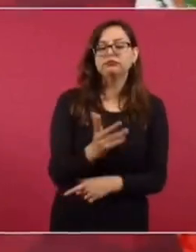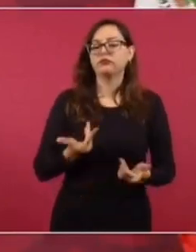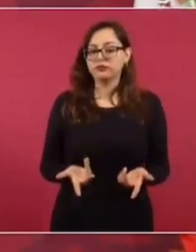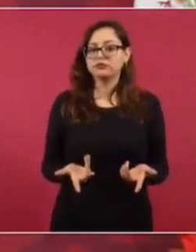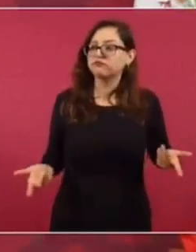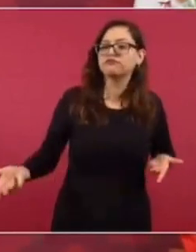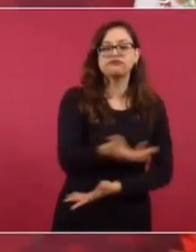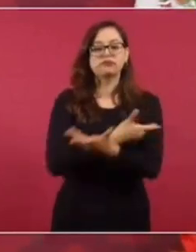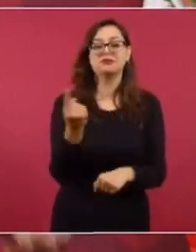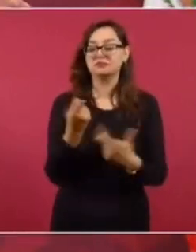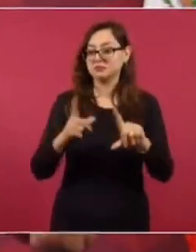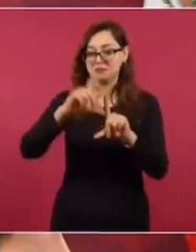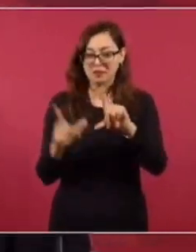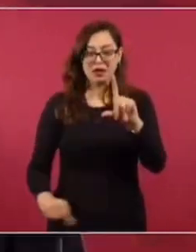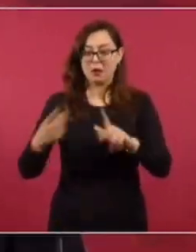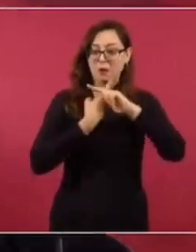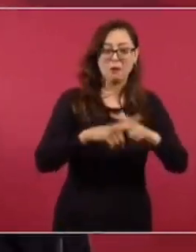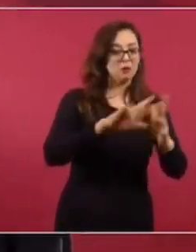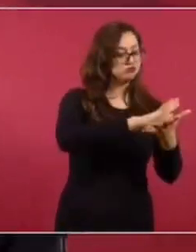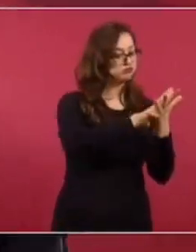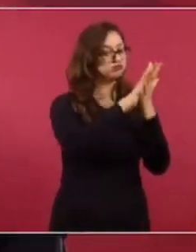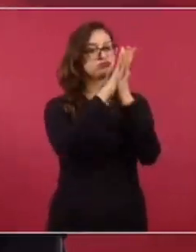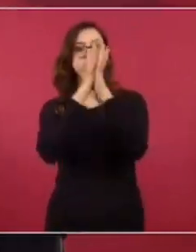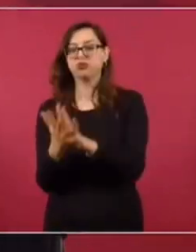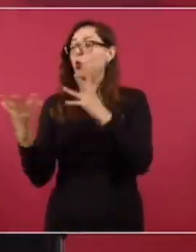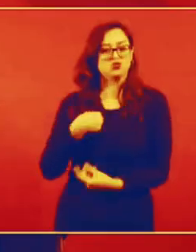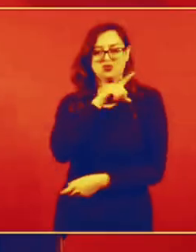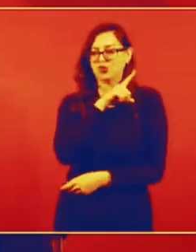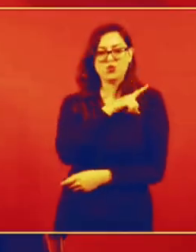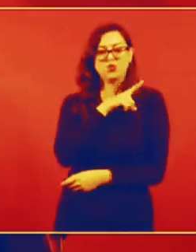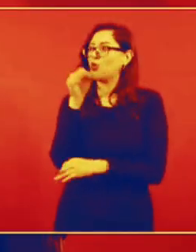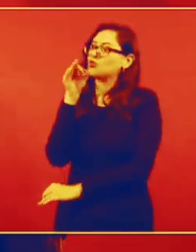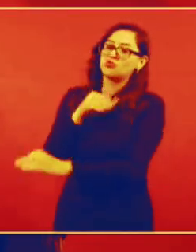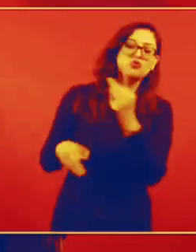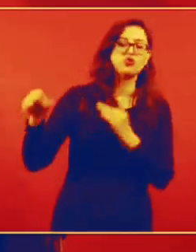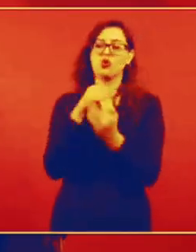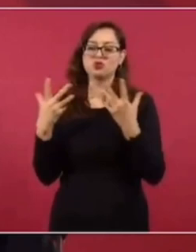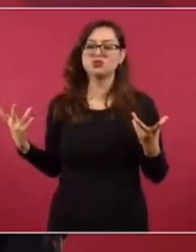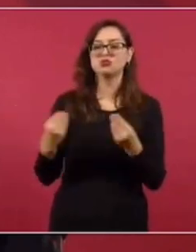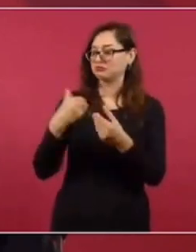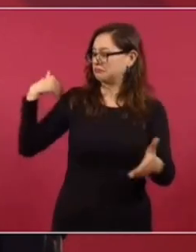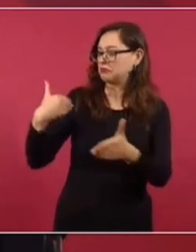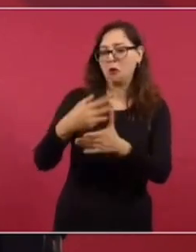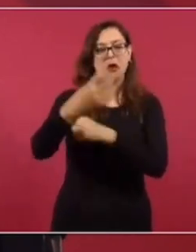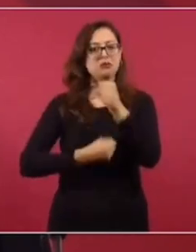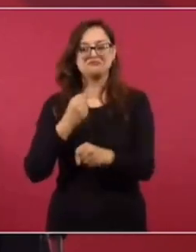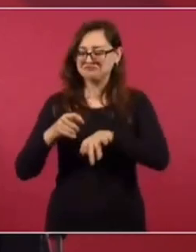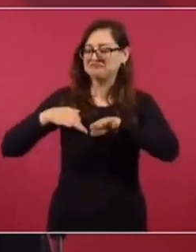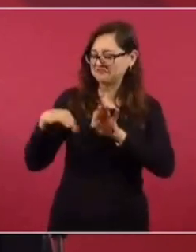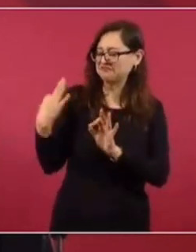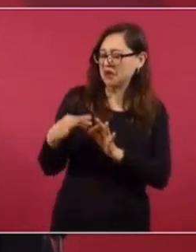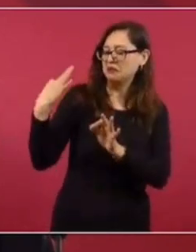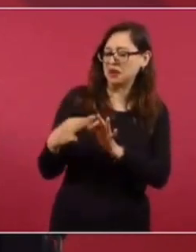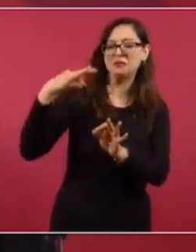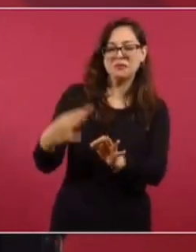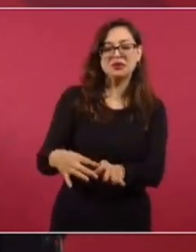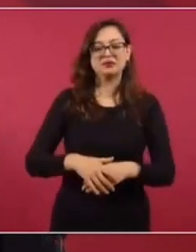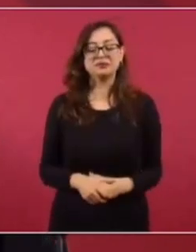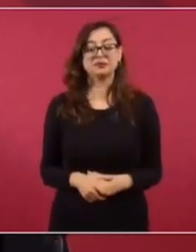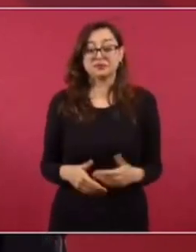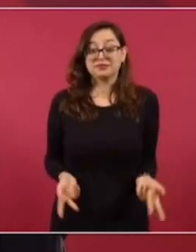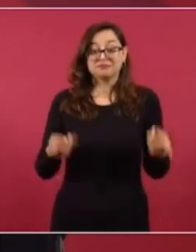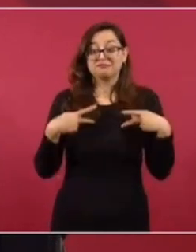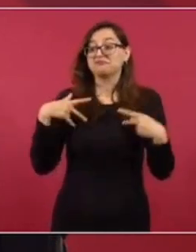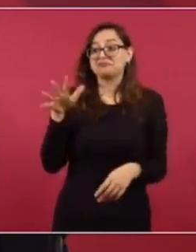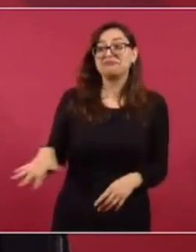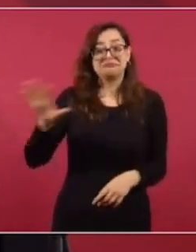hemos logrado echar a andar la transformación de México. Y hay muy buenos resultados. Yo tengo otros datos. Y la gente